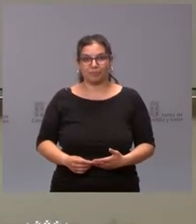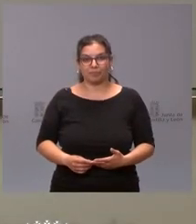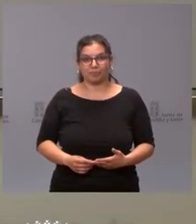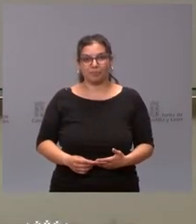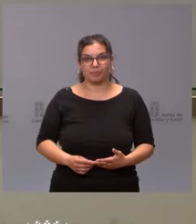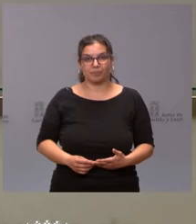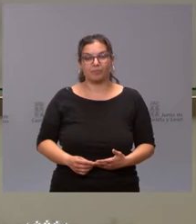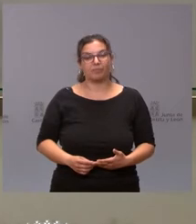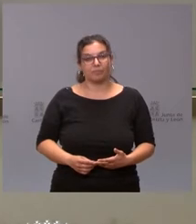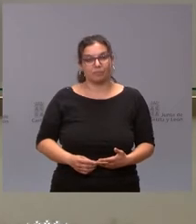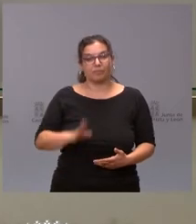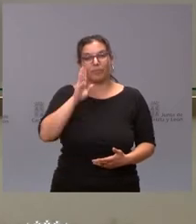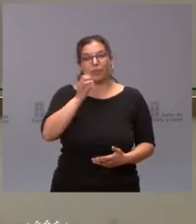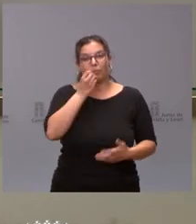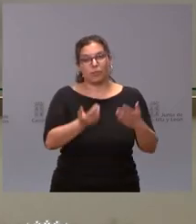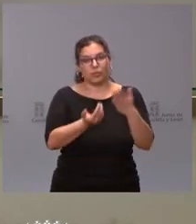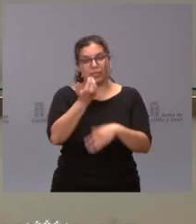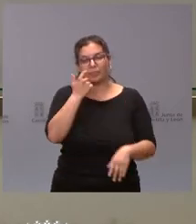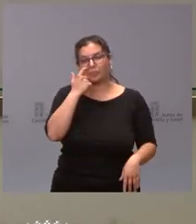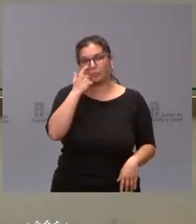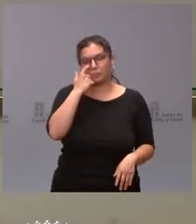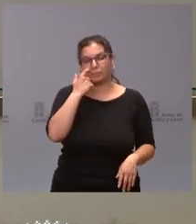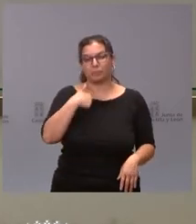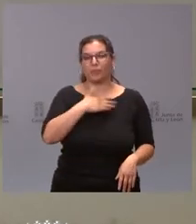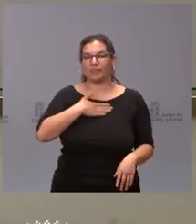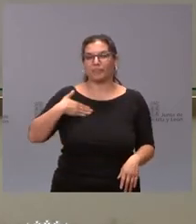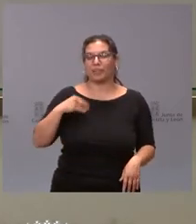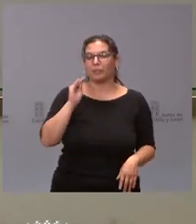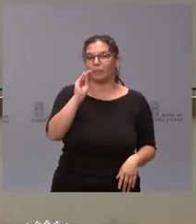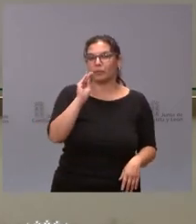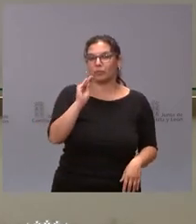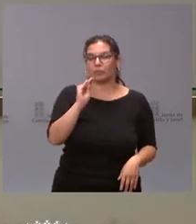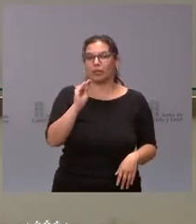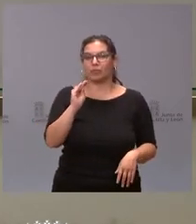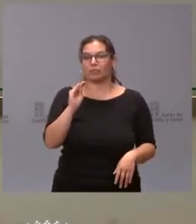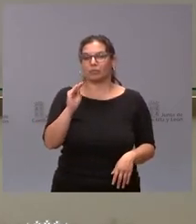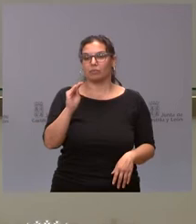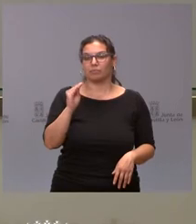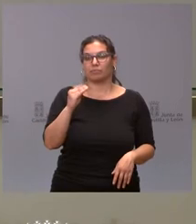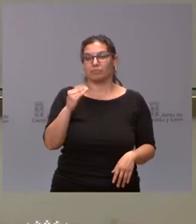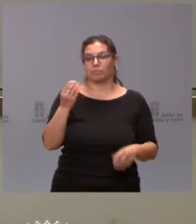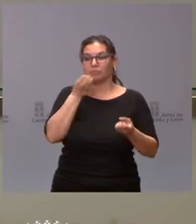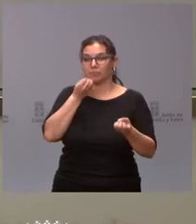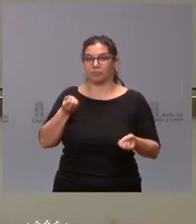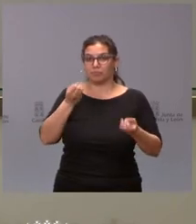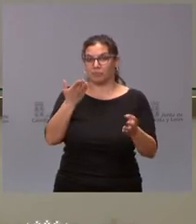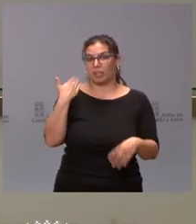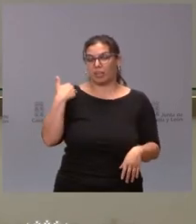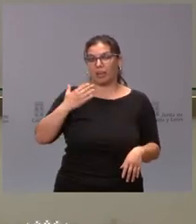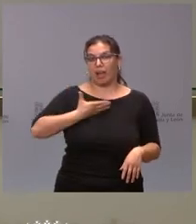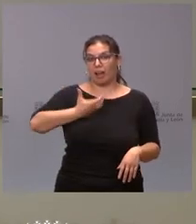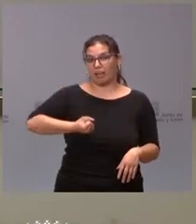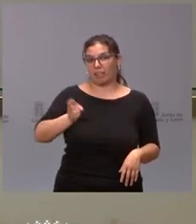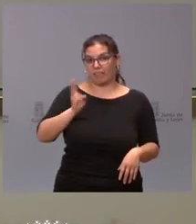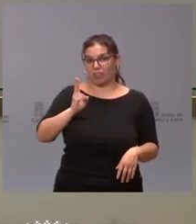Sí, consejero, buenos días. Sí, Manuel. Quería preguntarle por unas declaraciones que hizo ayer el alcalde de Valladolid